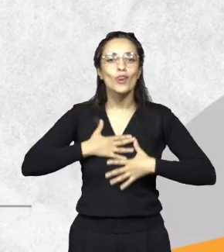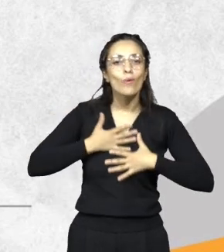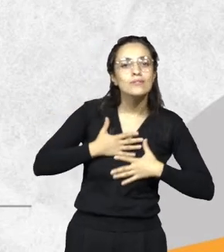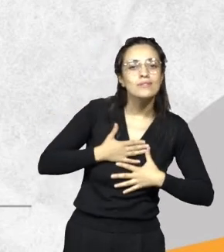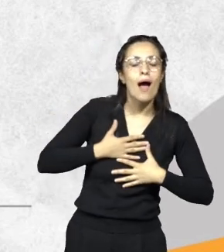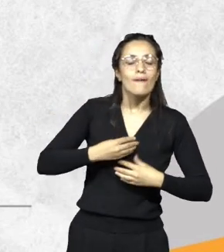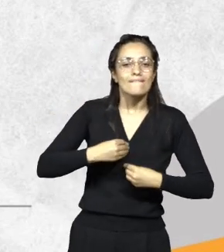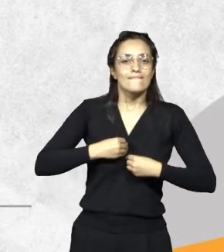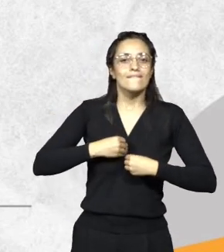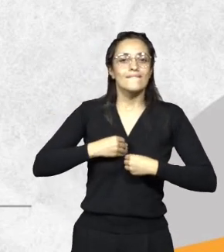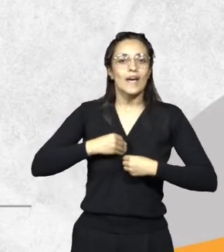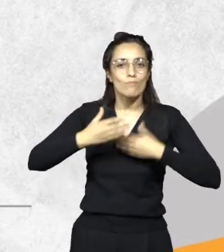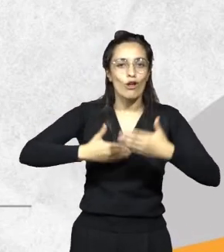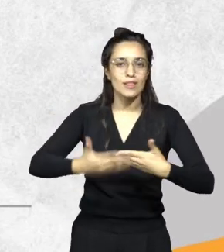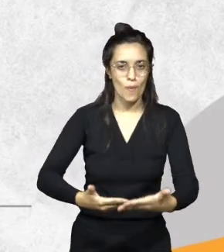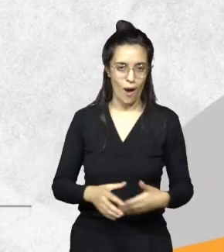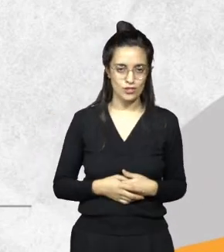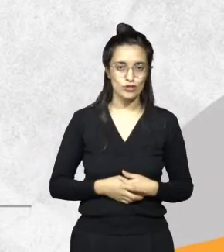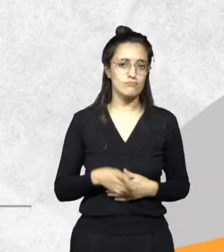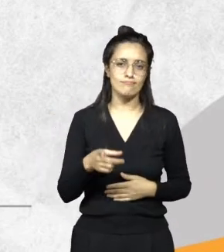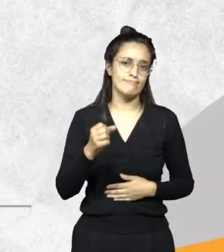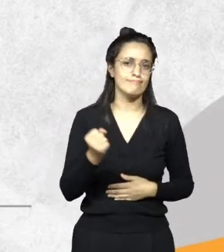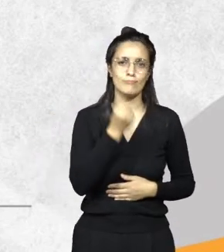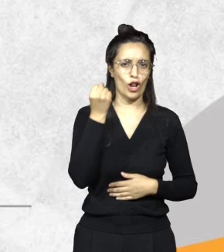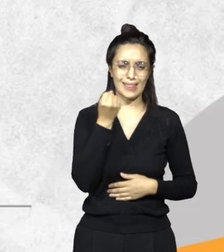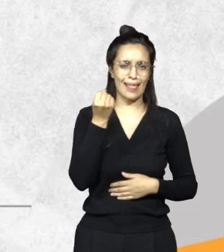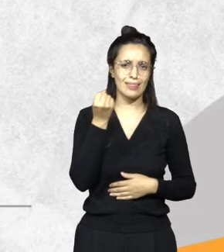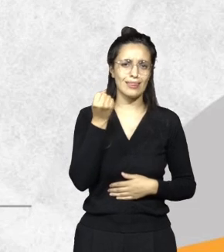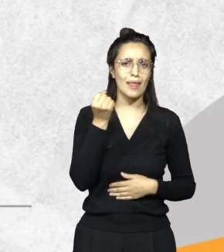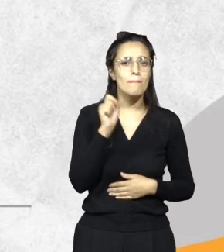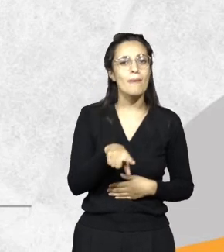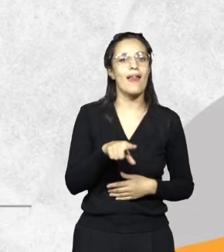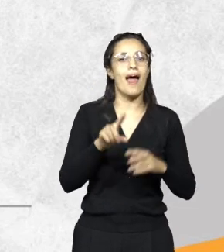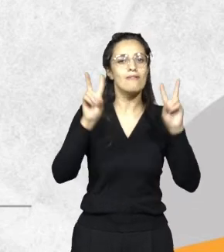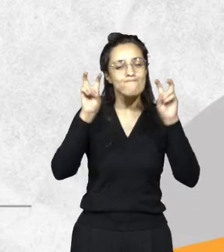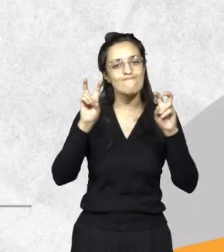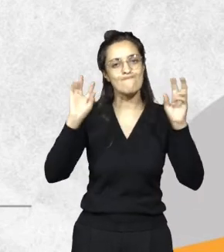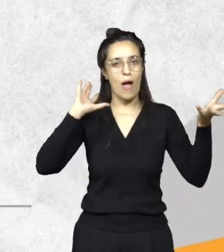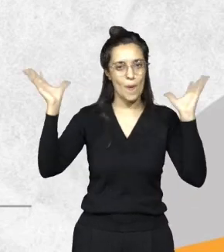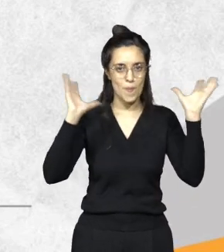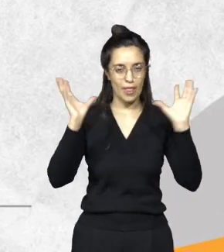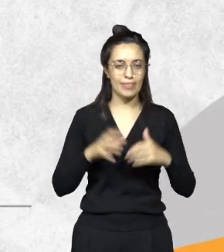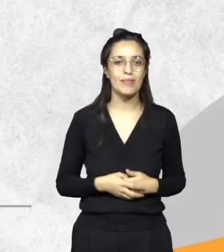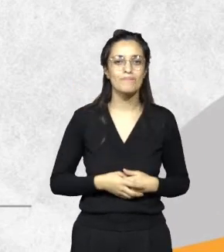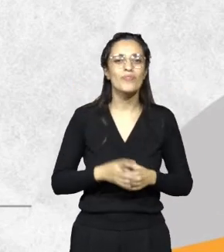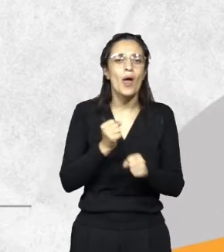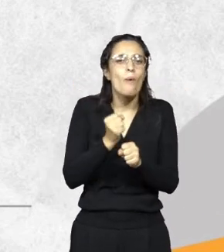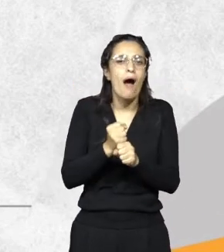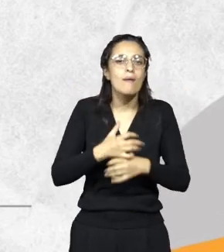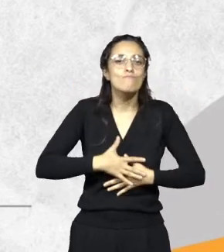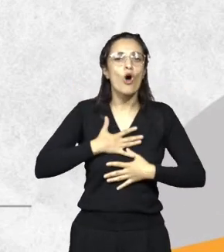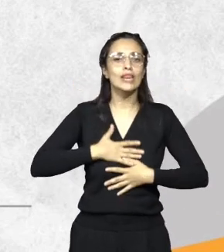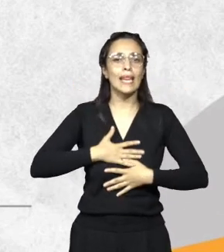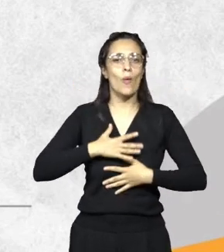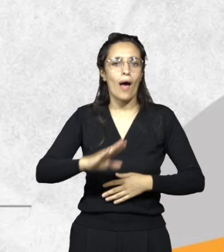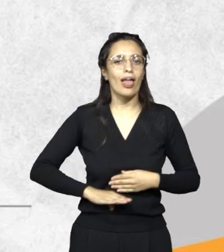en la protección y en la preservación del ambiente que actuemos motivados. Y acá les quería comentar ya para cerrar, no sé si es una